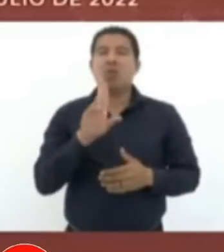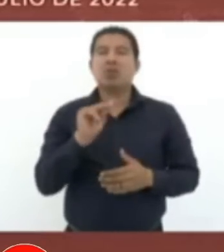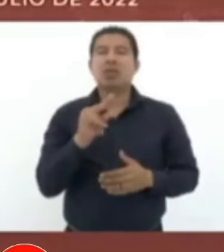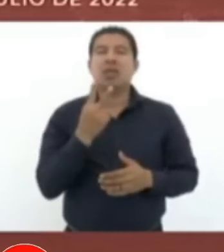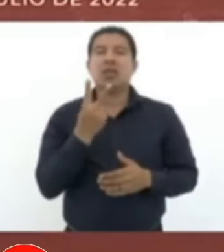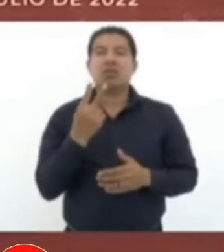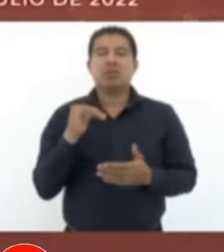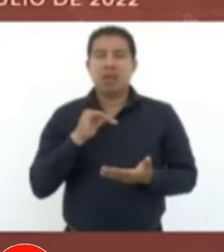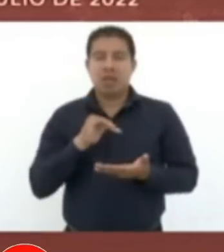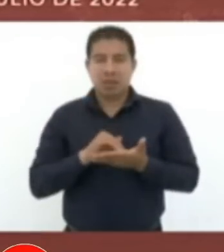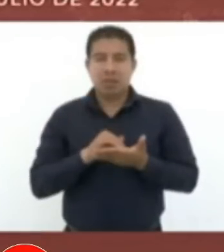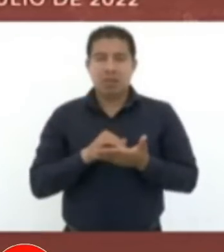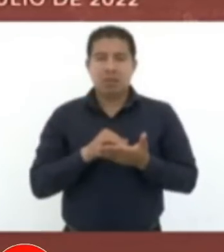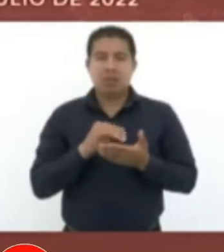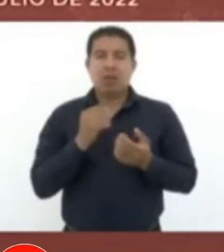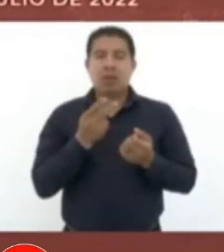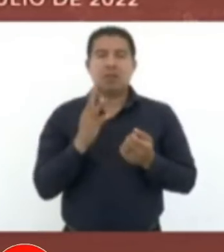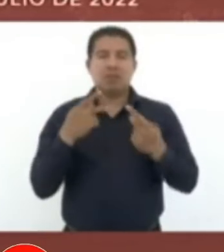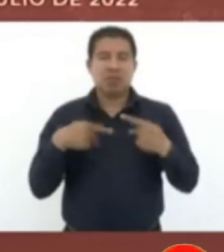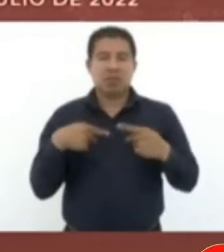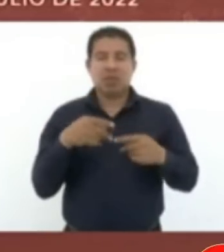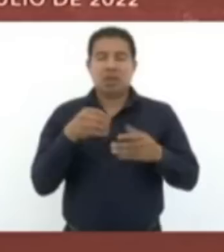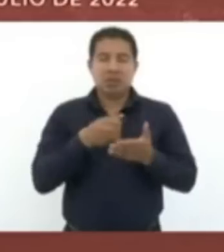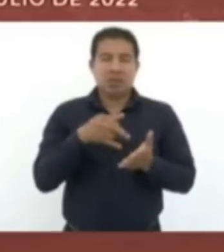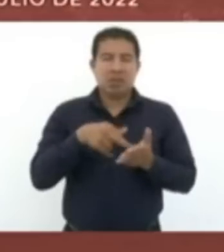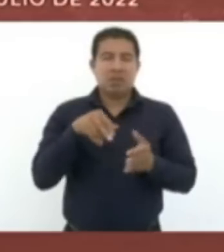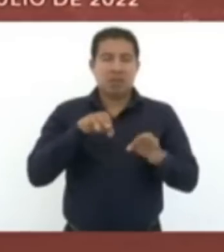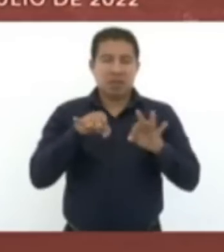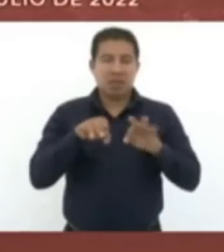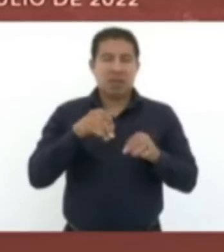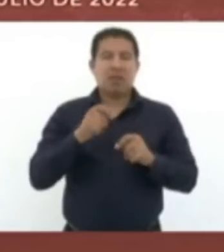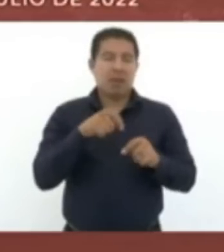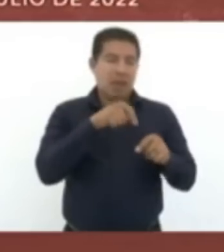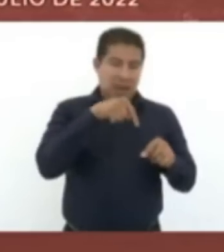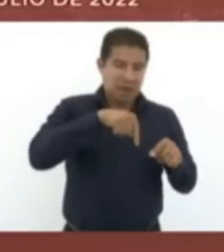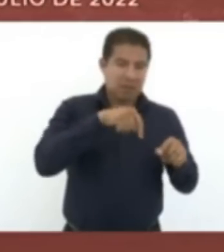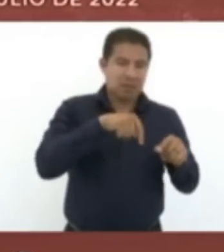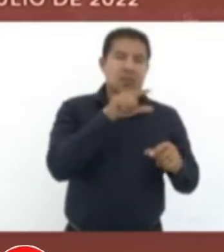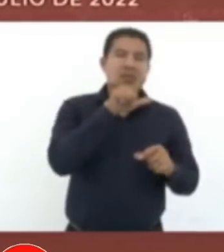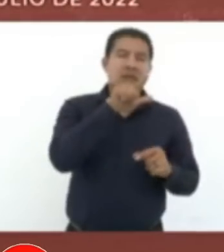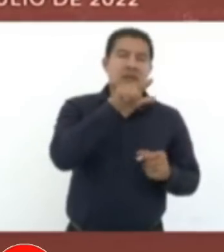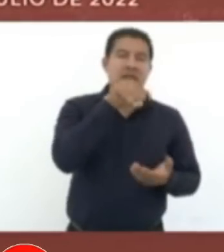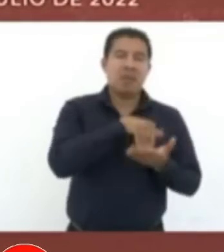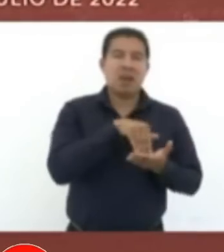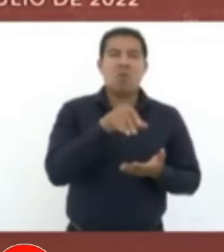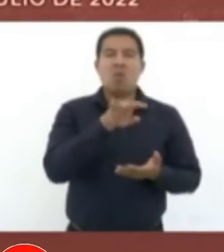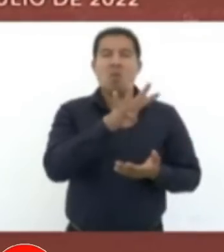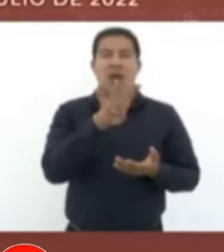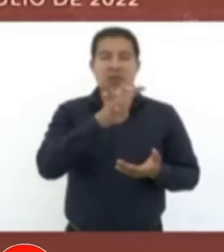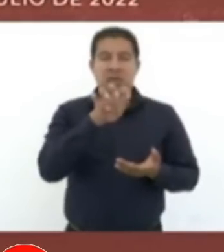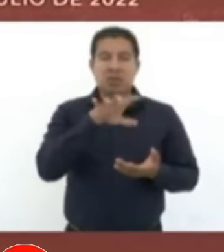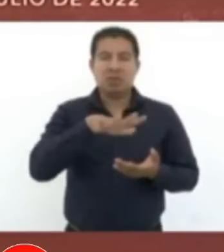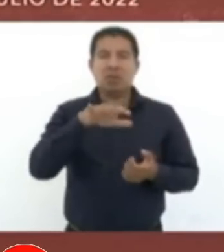.000 sembradores. Y aquí 17.400, nada más en el